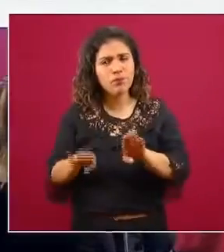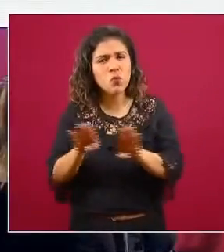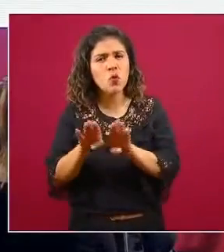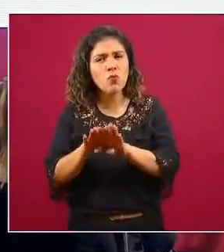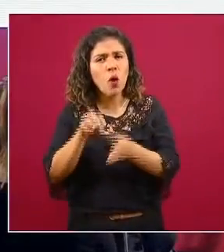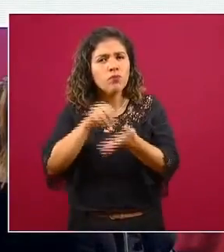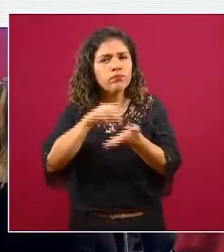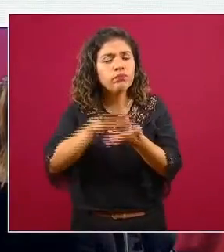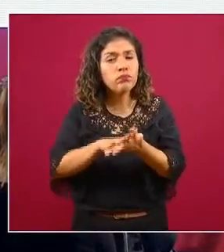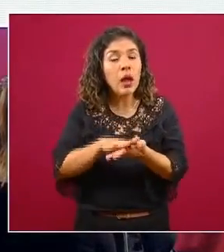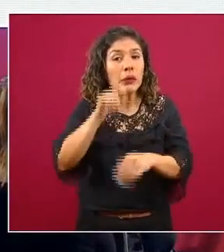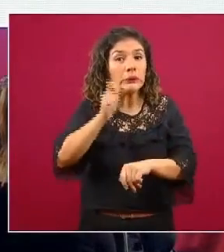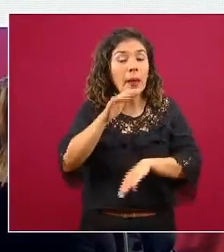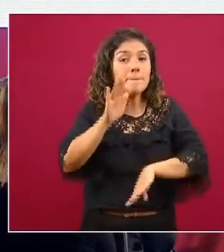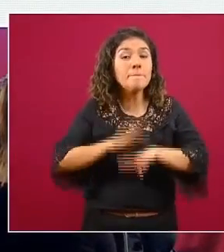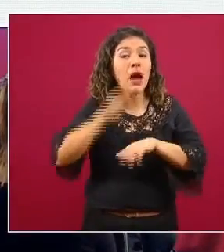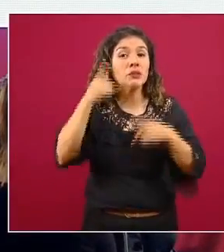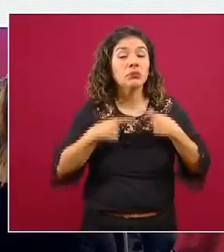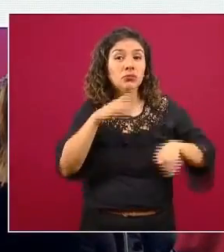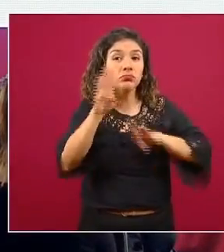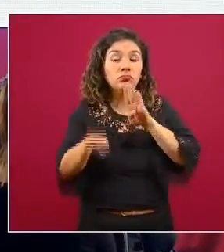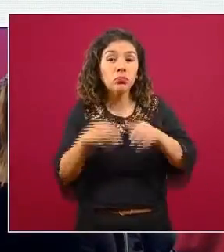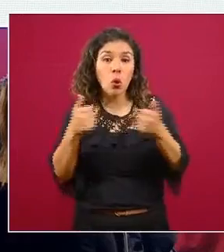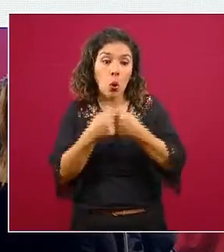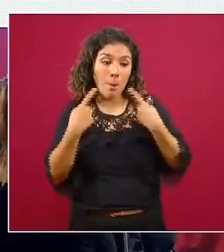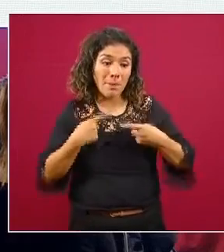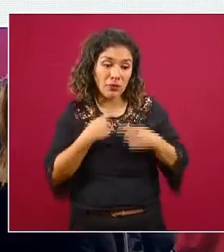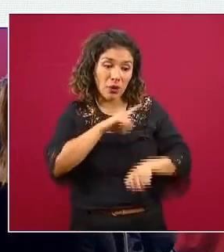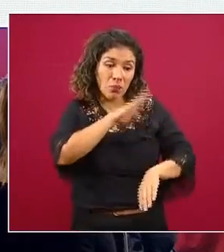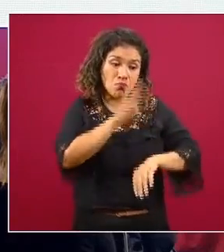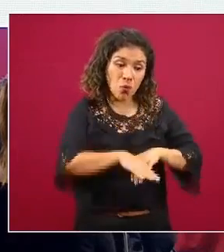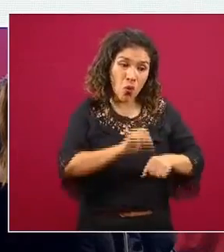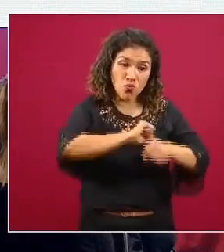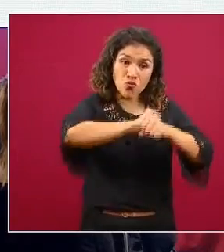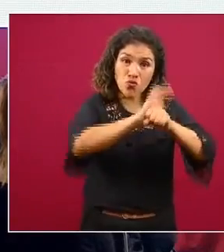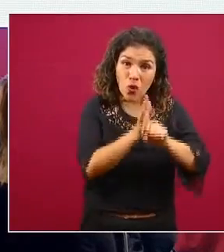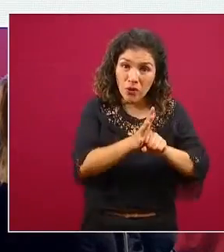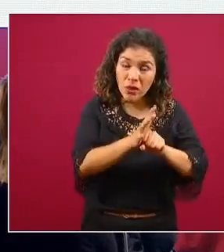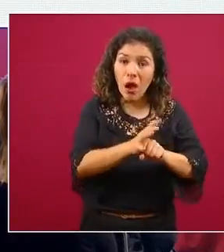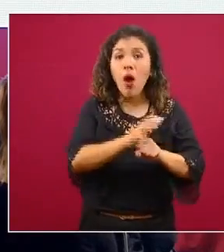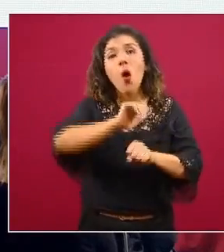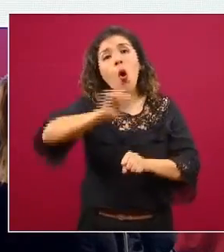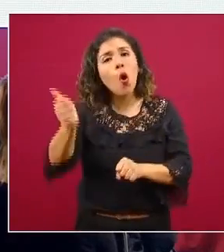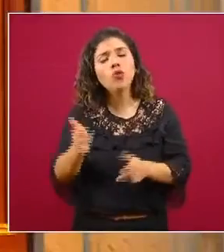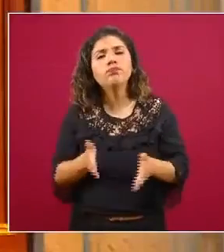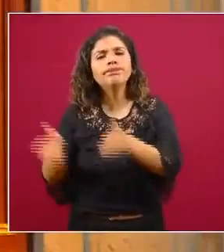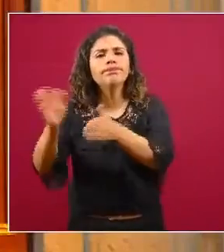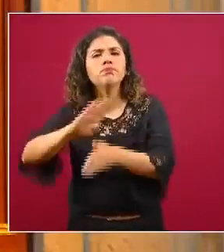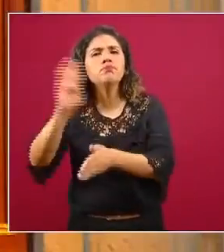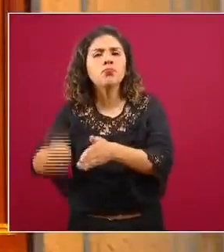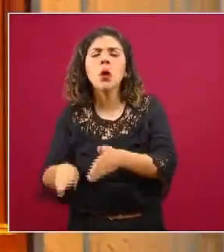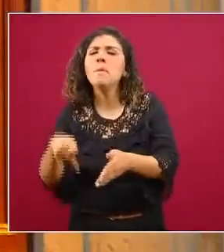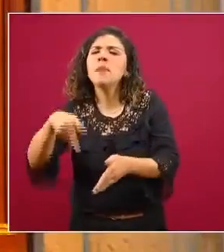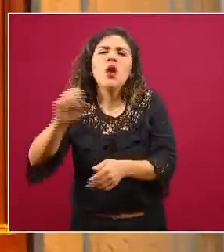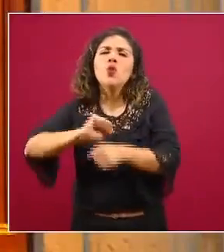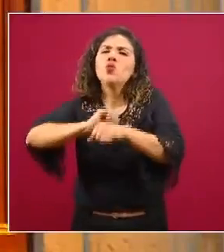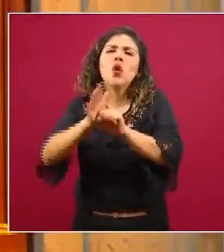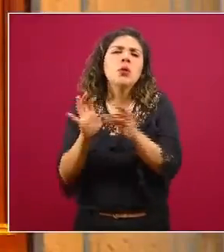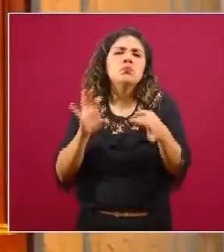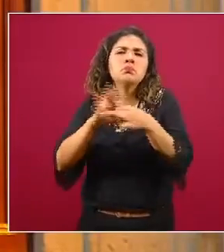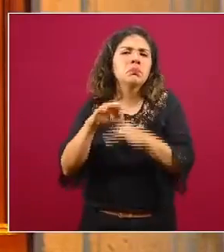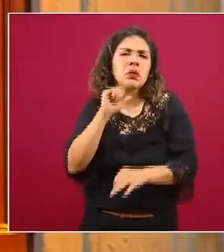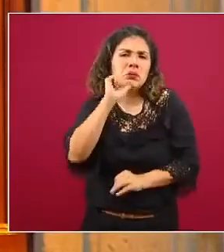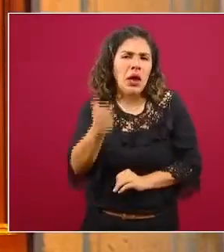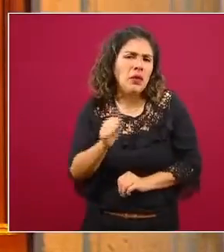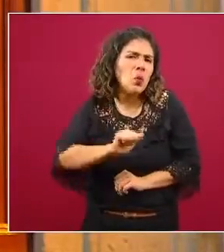mortalidad entre las personas que fallecieron por condiciones asociadas a la COVID-19 y aquellas que no necesariamente lo hicieron